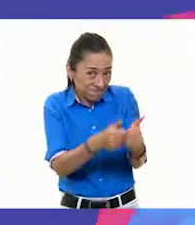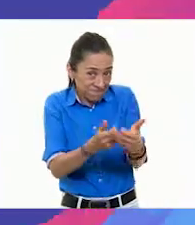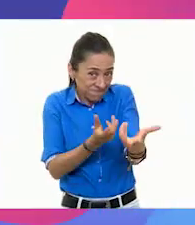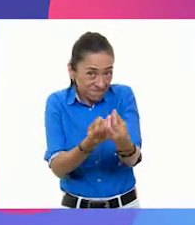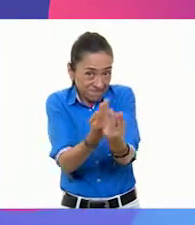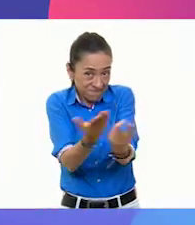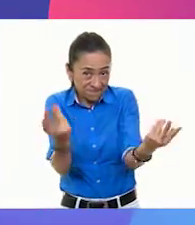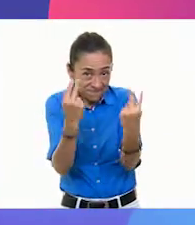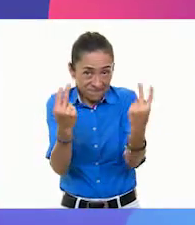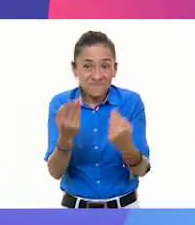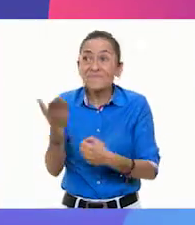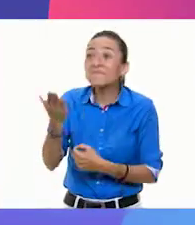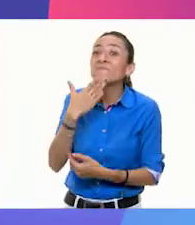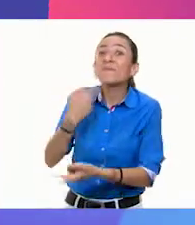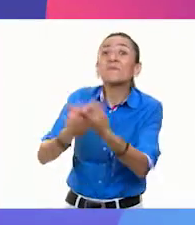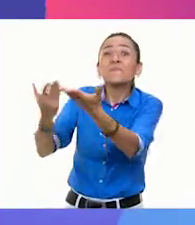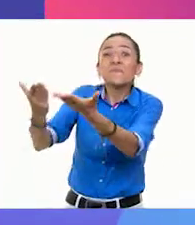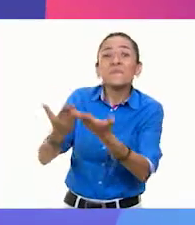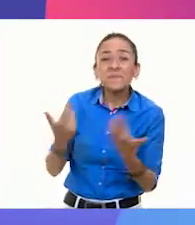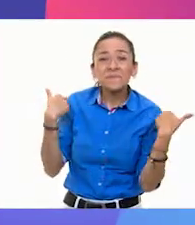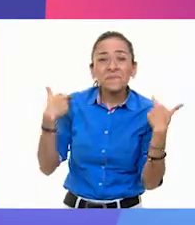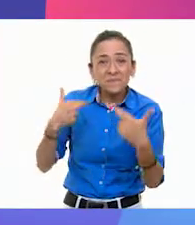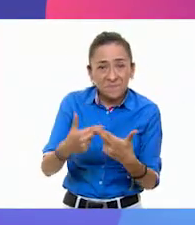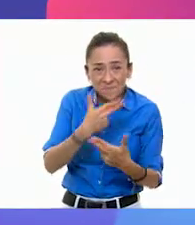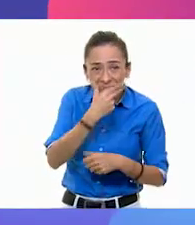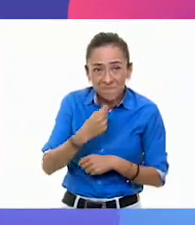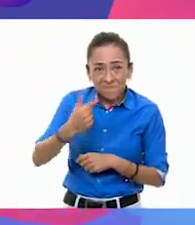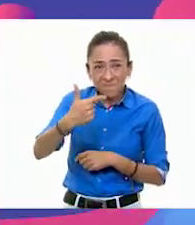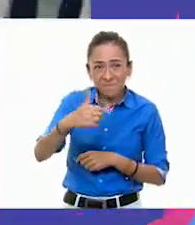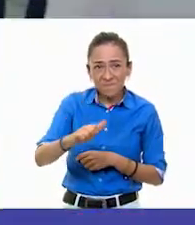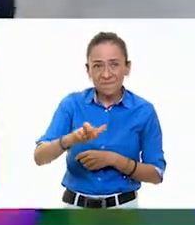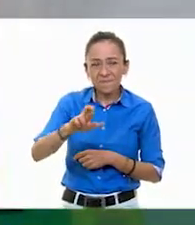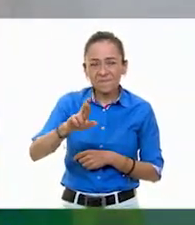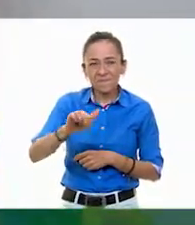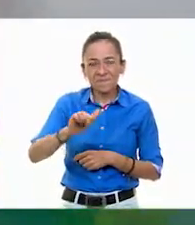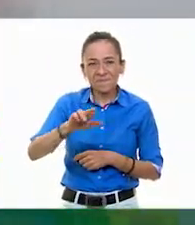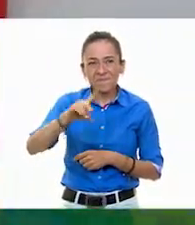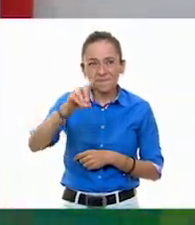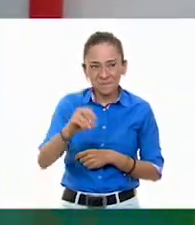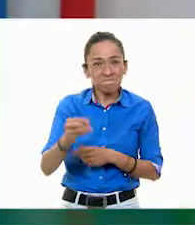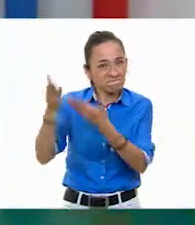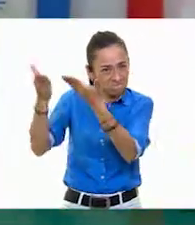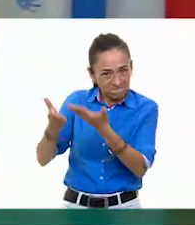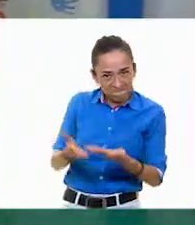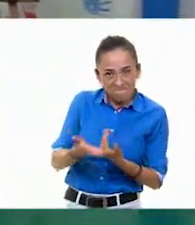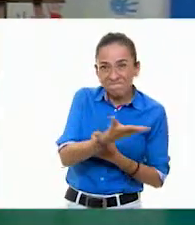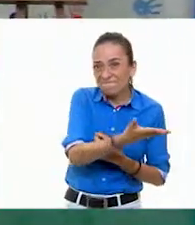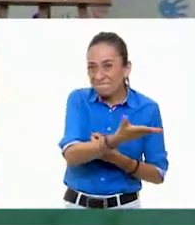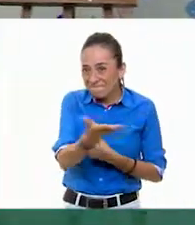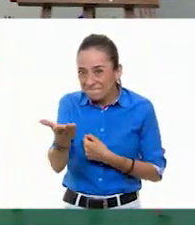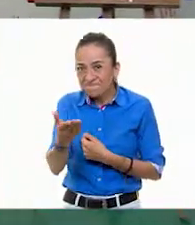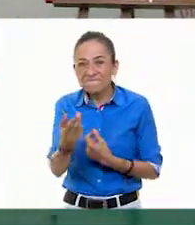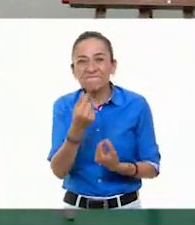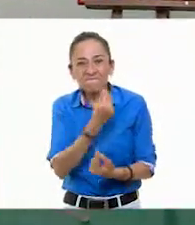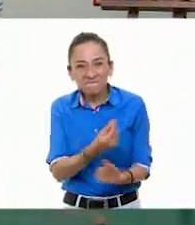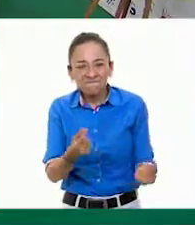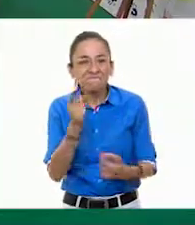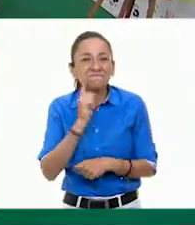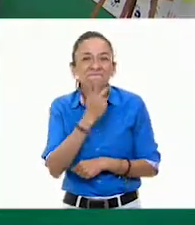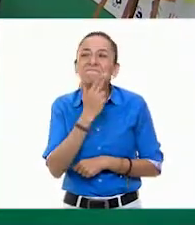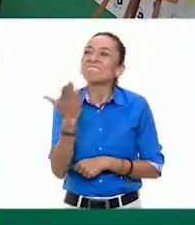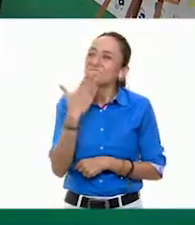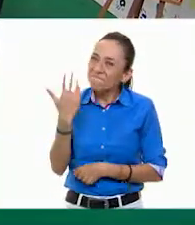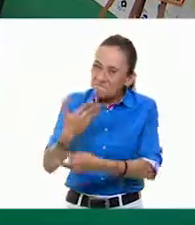Gerardo, bienvenido maestro Gerardo, adelante, adelante. Y aquí las niñas y los niños le damos la bienvenida con